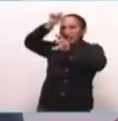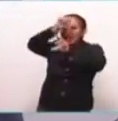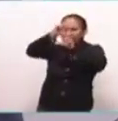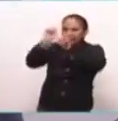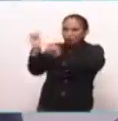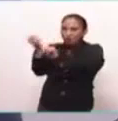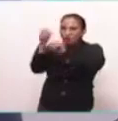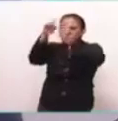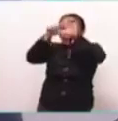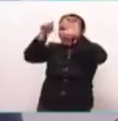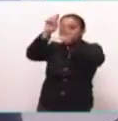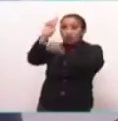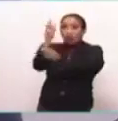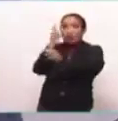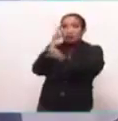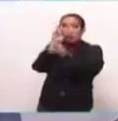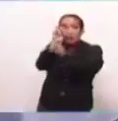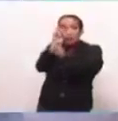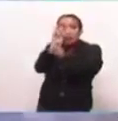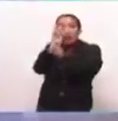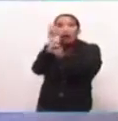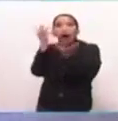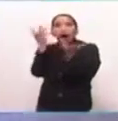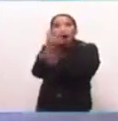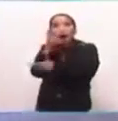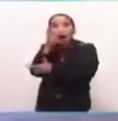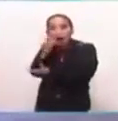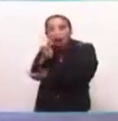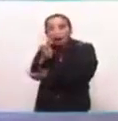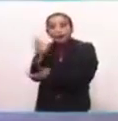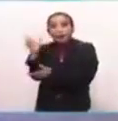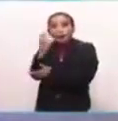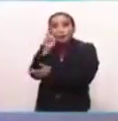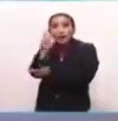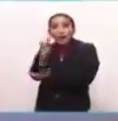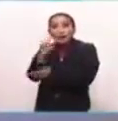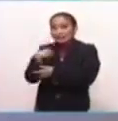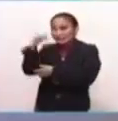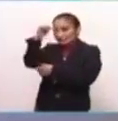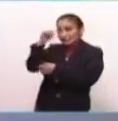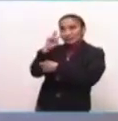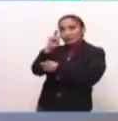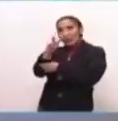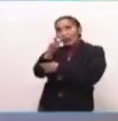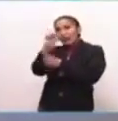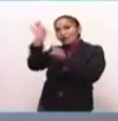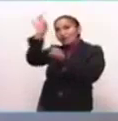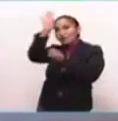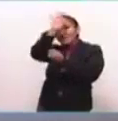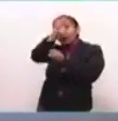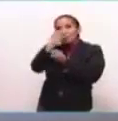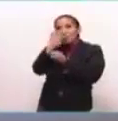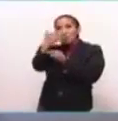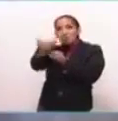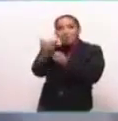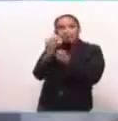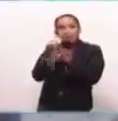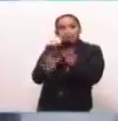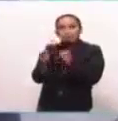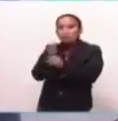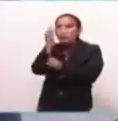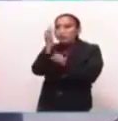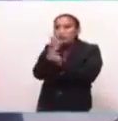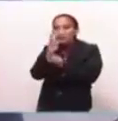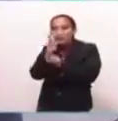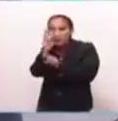que nada más en noviembre están arriba de nuestra cabeza, y cuando veían los sacerdotes que las pléyades habían levantado lo suficiente sobre